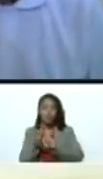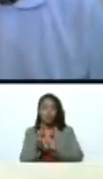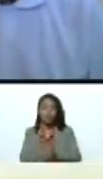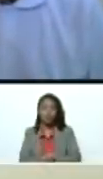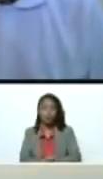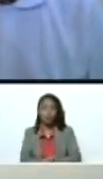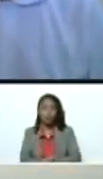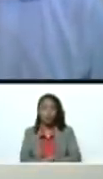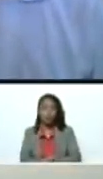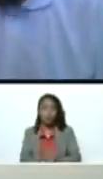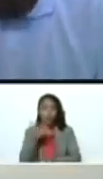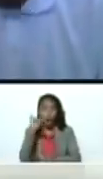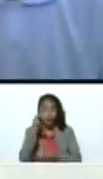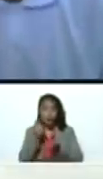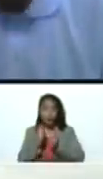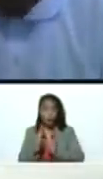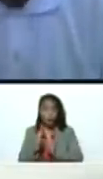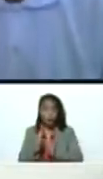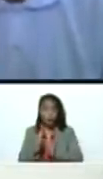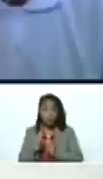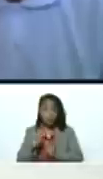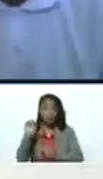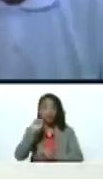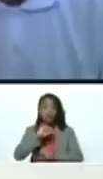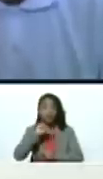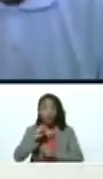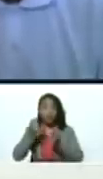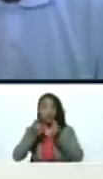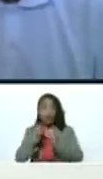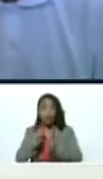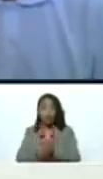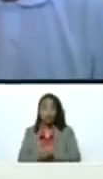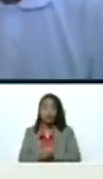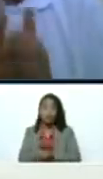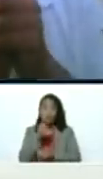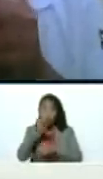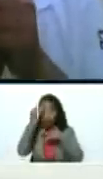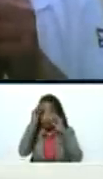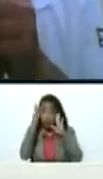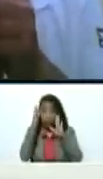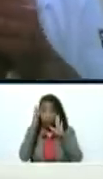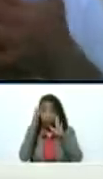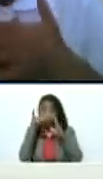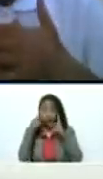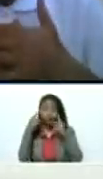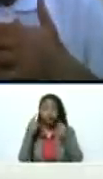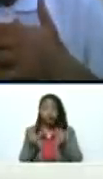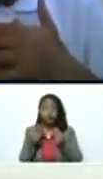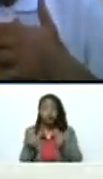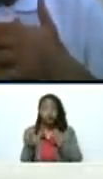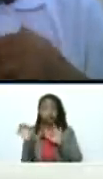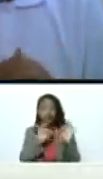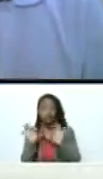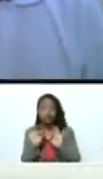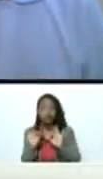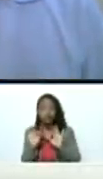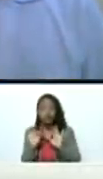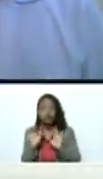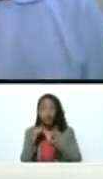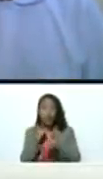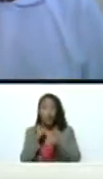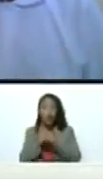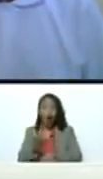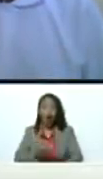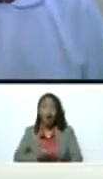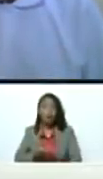Tienes el tratamiento, ¿verdad, Primitivo? Bueno, pendiente y mosca, pues. Igualmente, está la alcaldesa